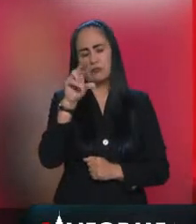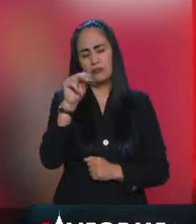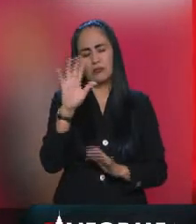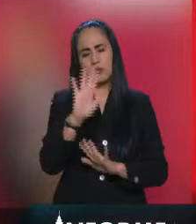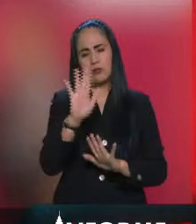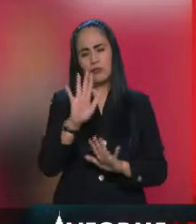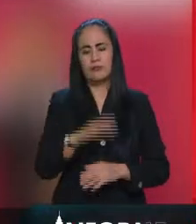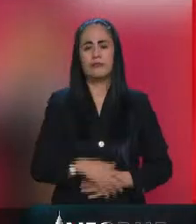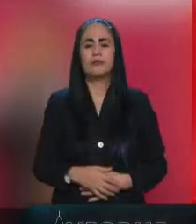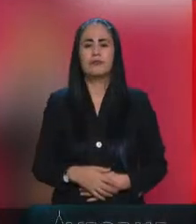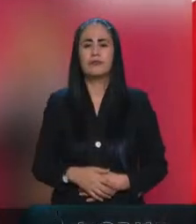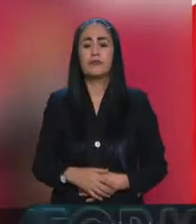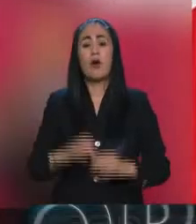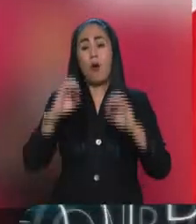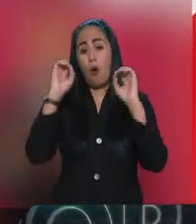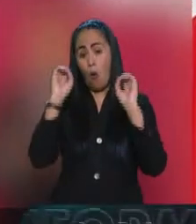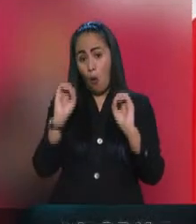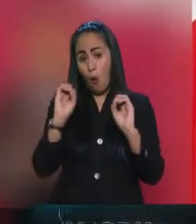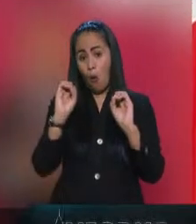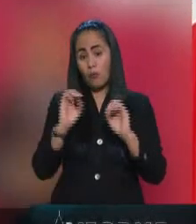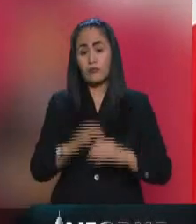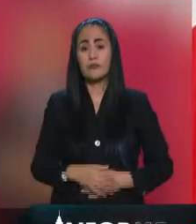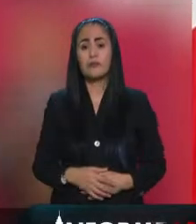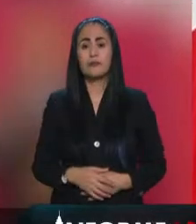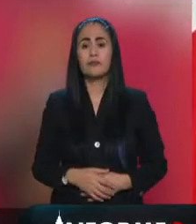o que no use